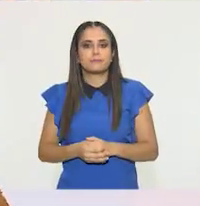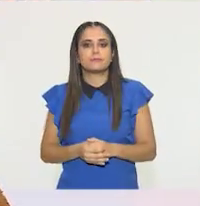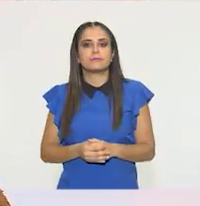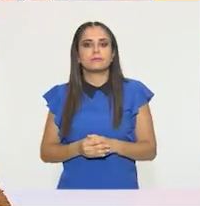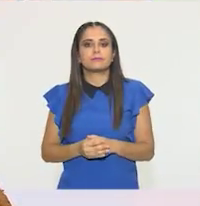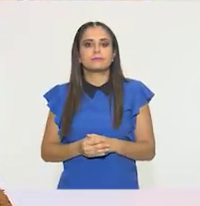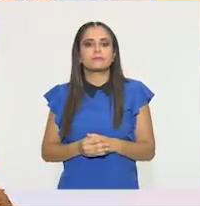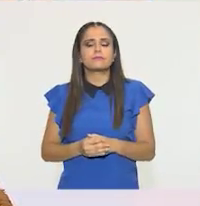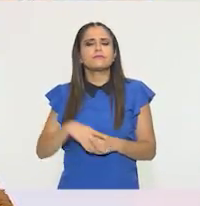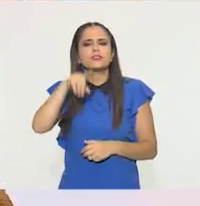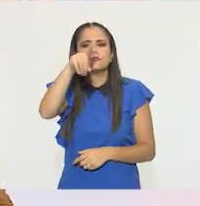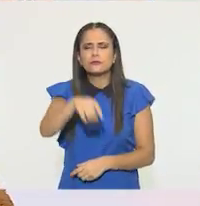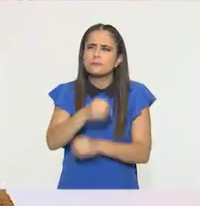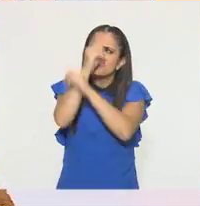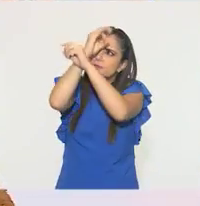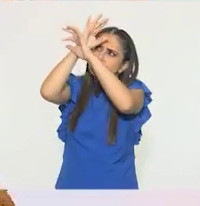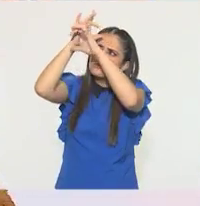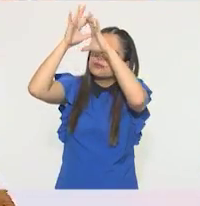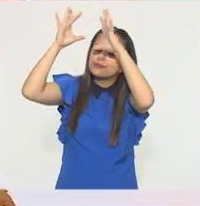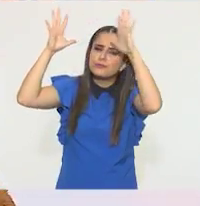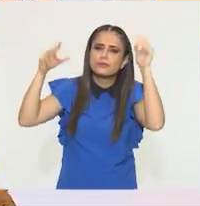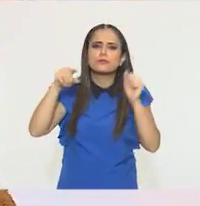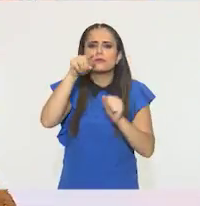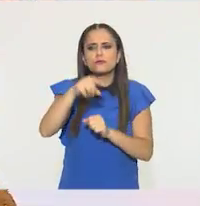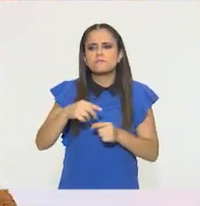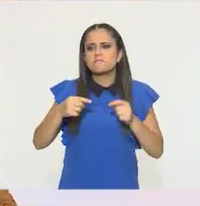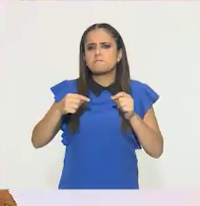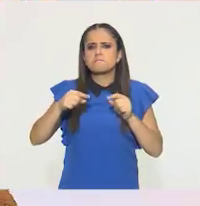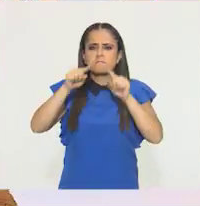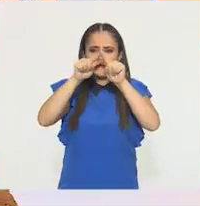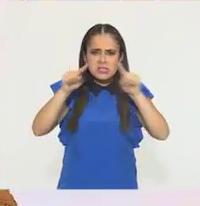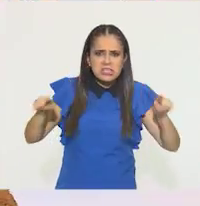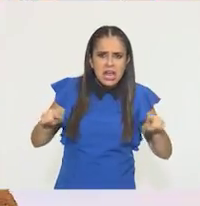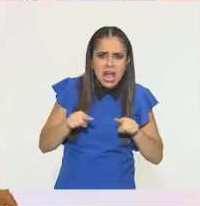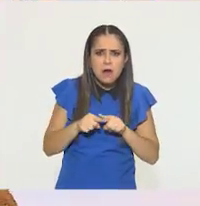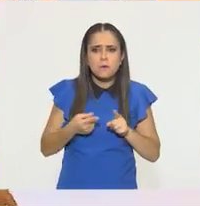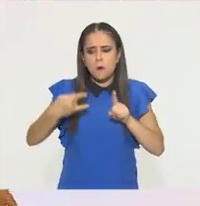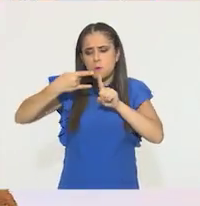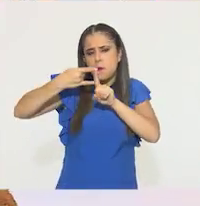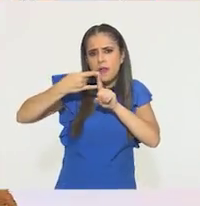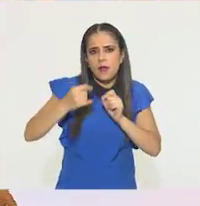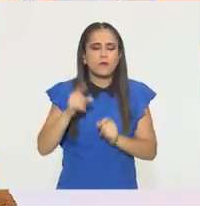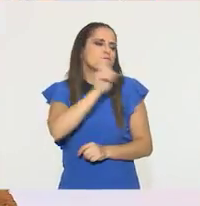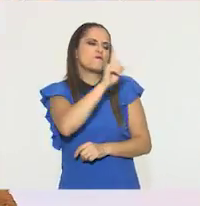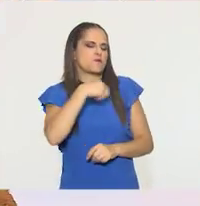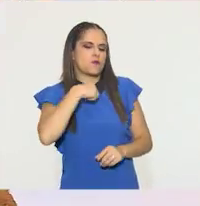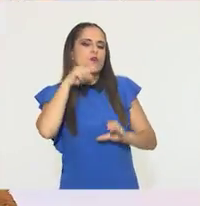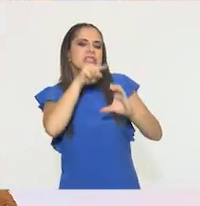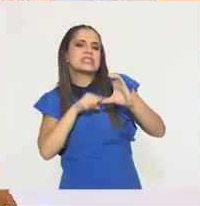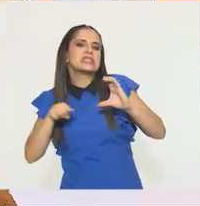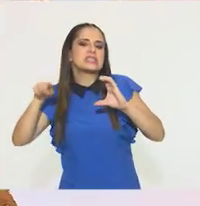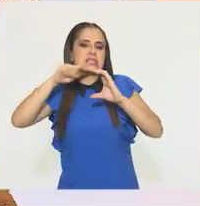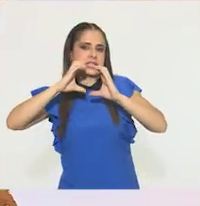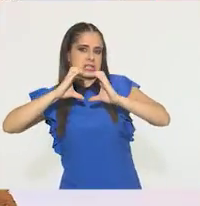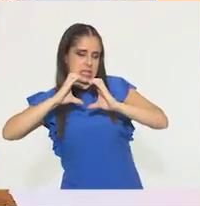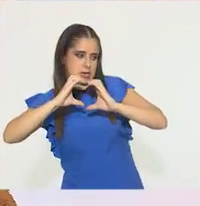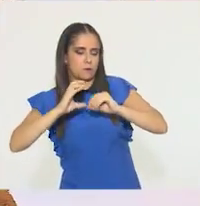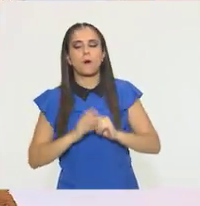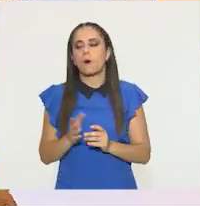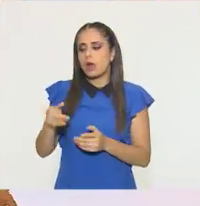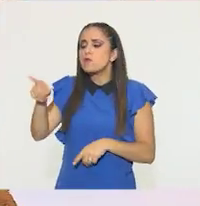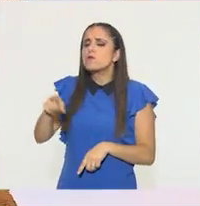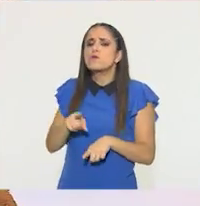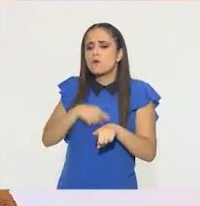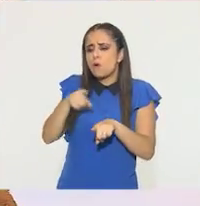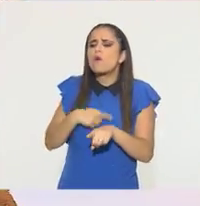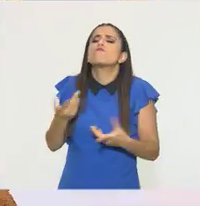Hay un... Imagínate una figura, ¿qué te gusta? ¿Un triángulo? ¿Un cuadrado? No, mi favorita es el círculo. Círculo, excelente. ¿Qué color?